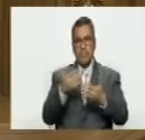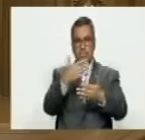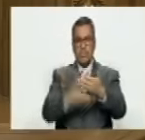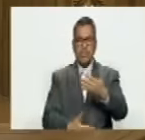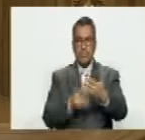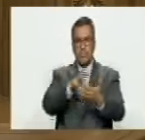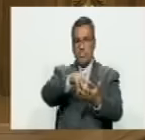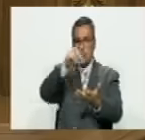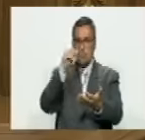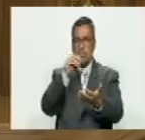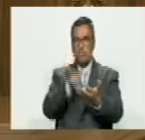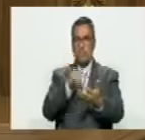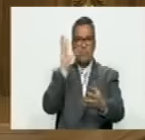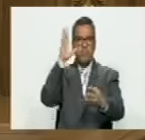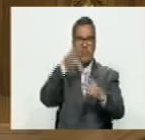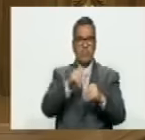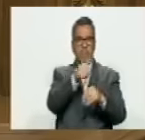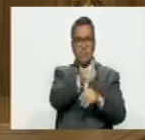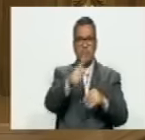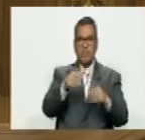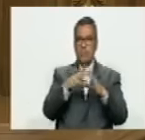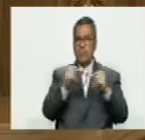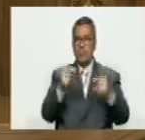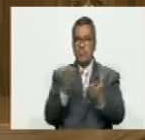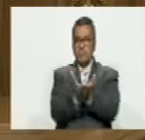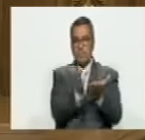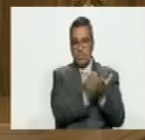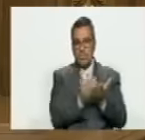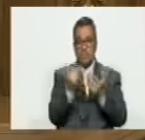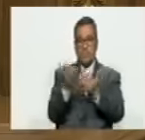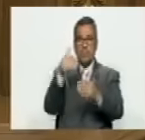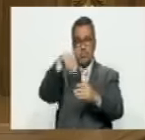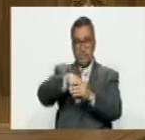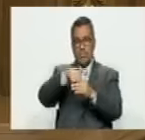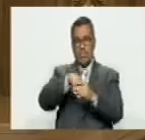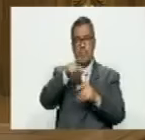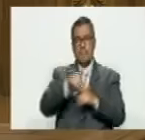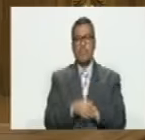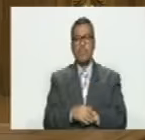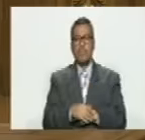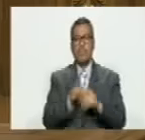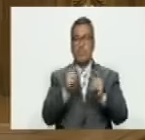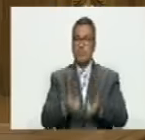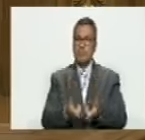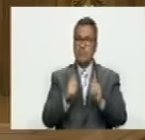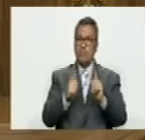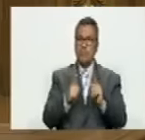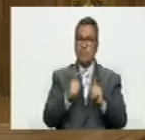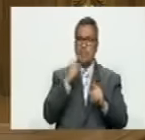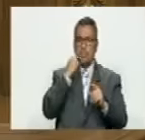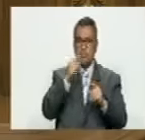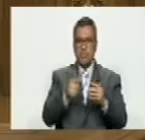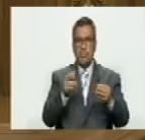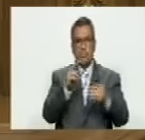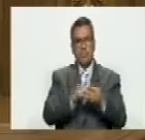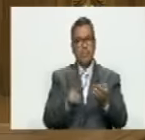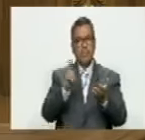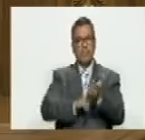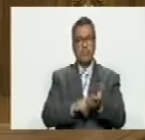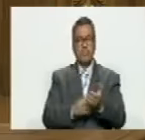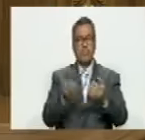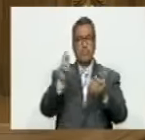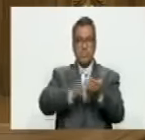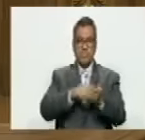impresas de los resultados de casi todos los colegios electorales lo que le permitiría verificar el recuento oficial